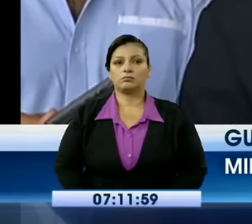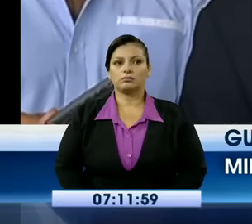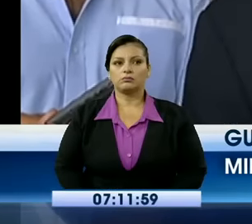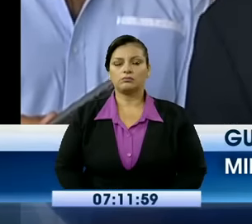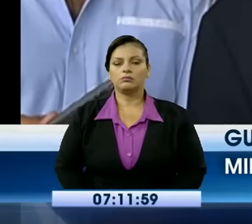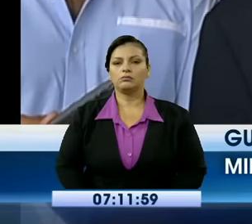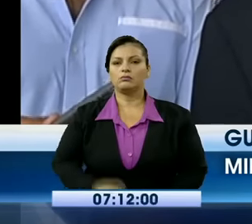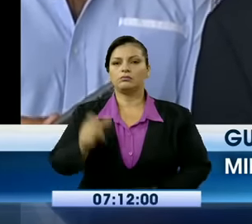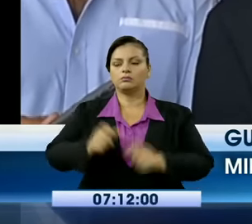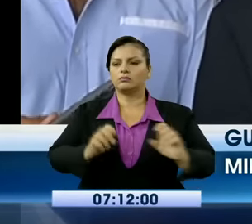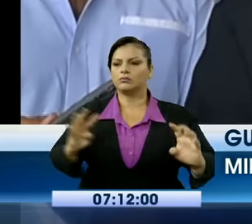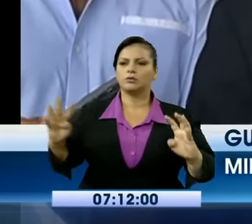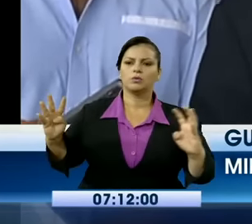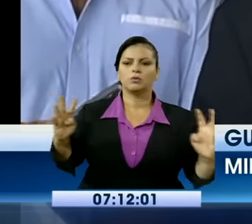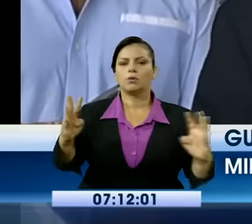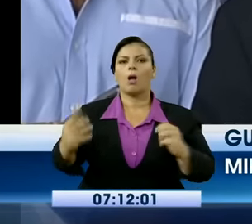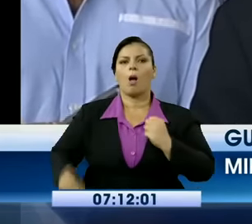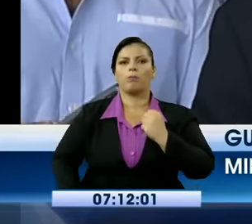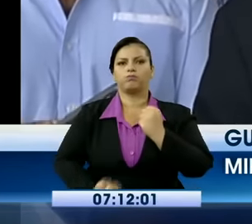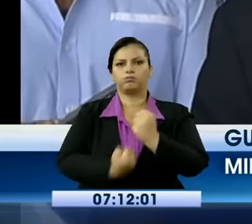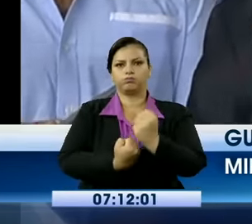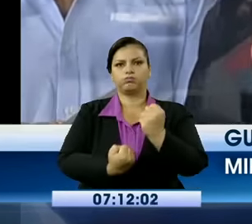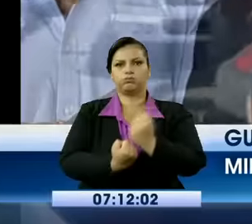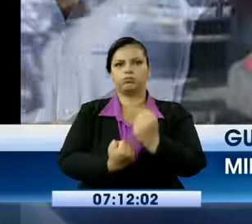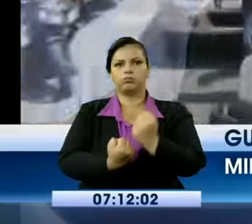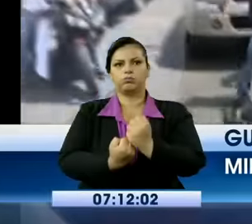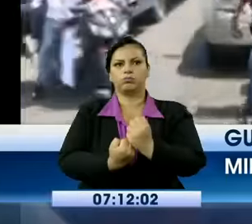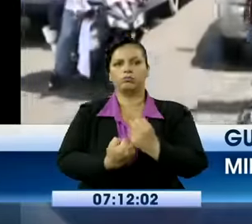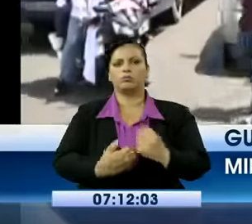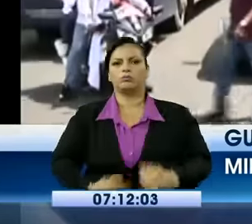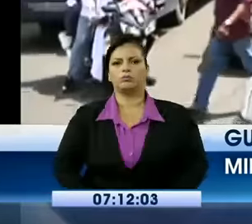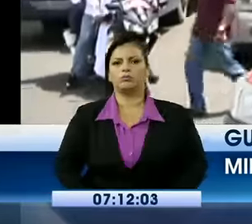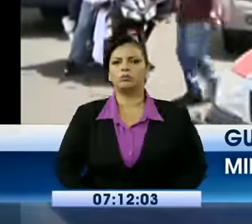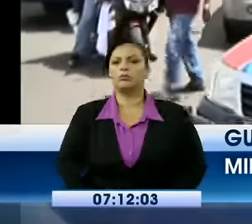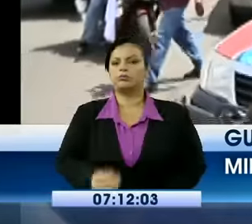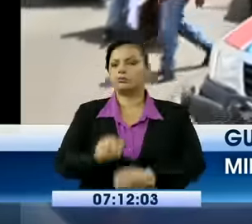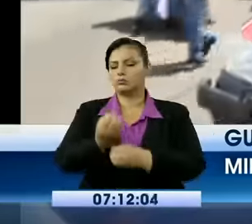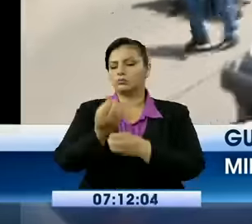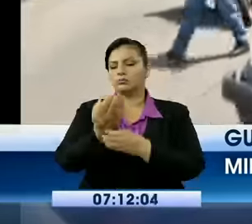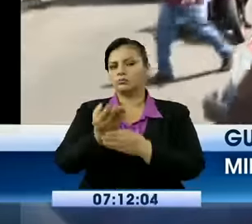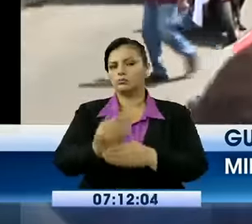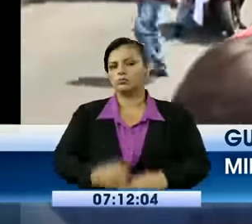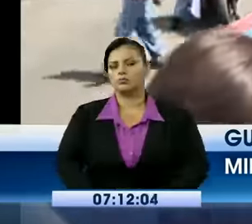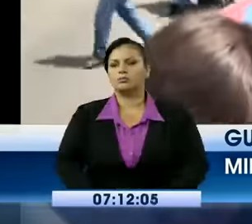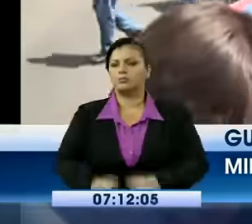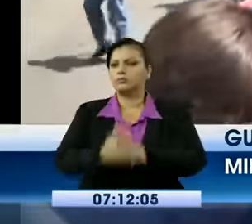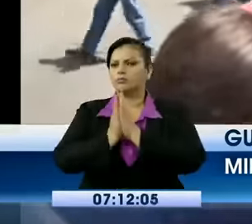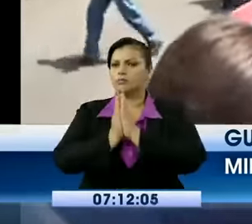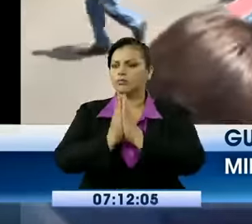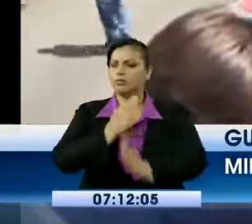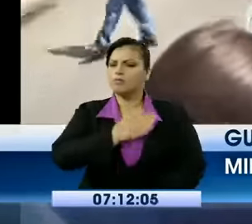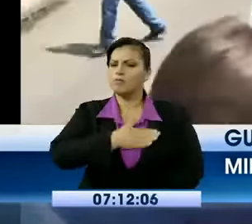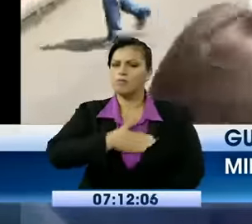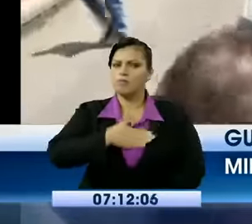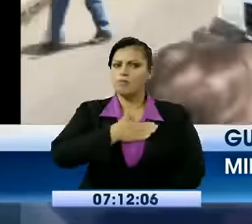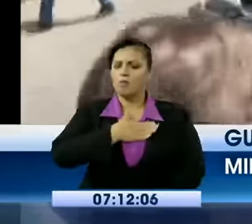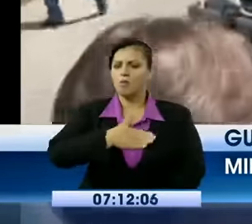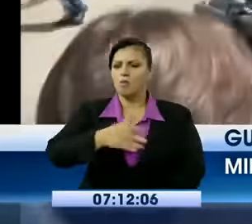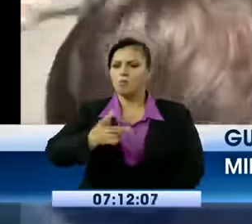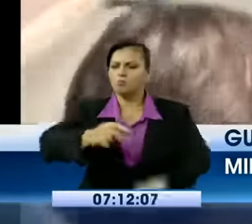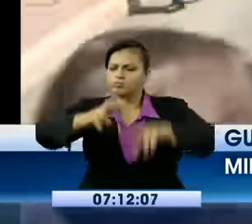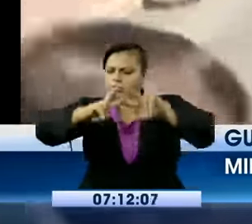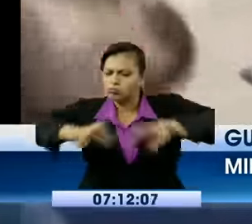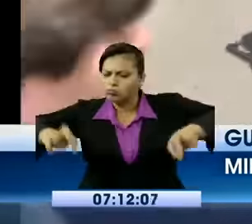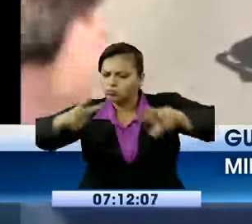y otros candidatos a asambleístas de su partido, aseguró que exige explicaciones como ciudadano y para los